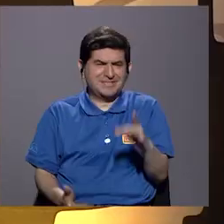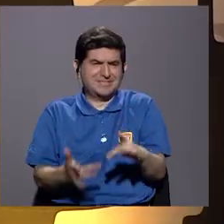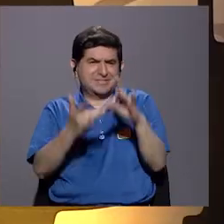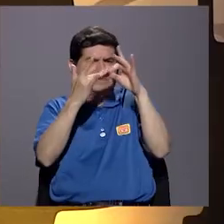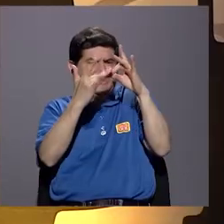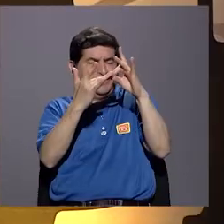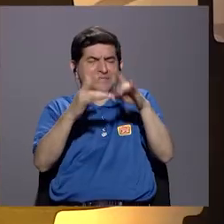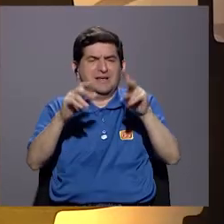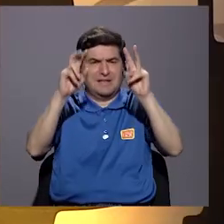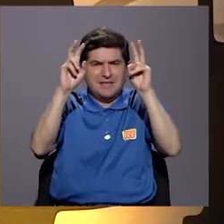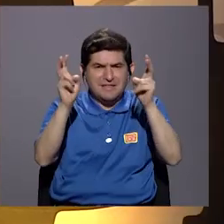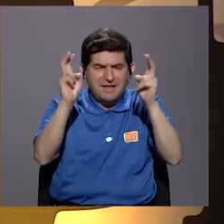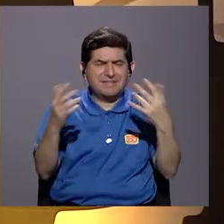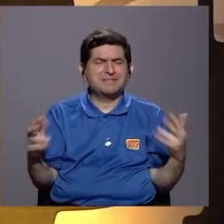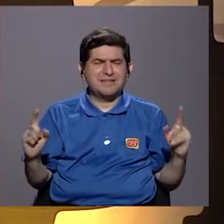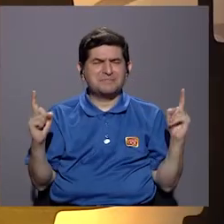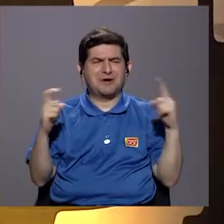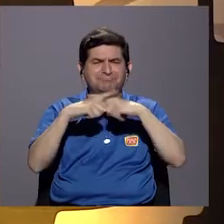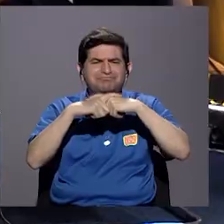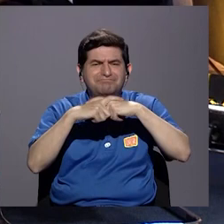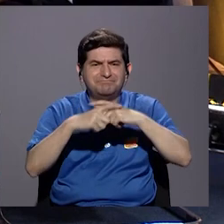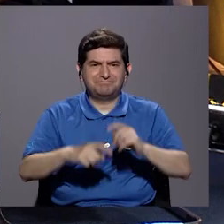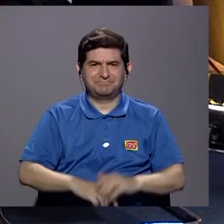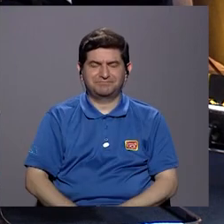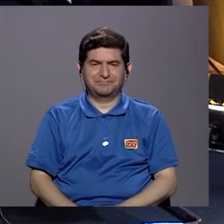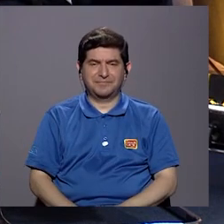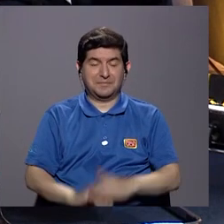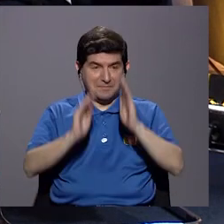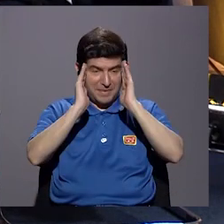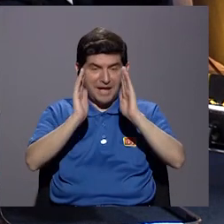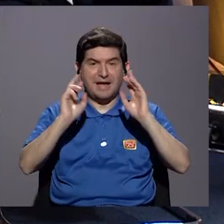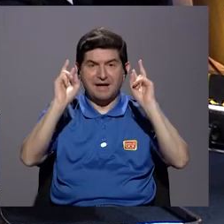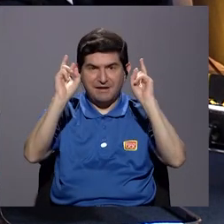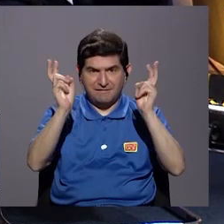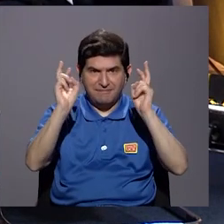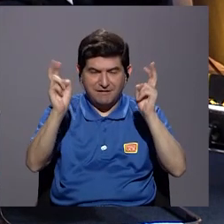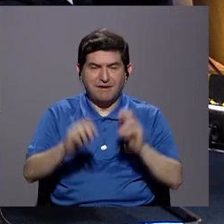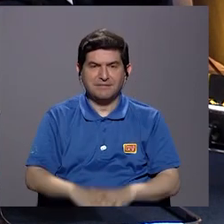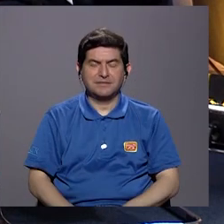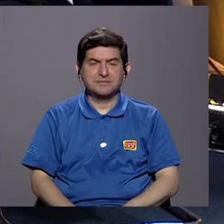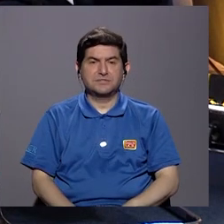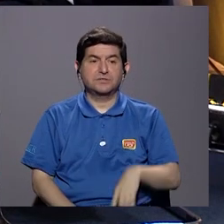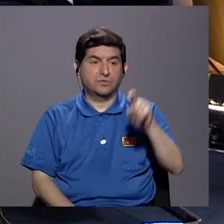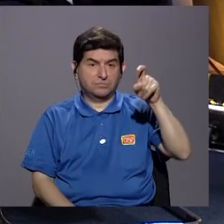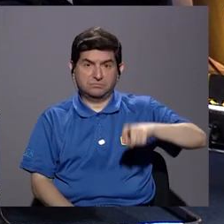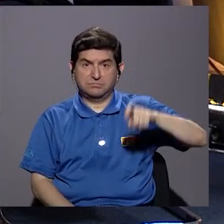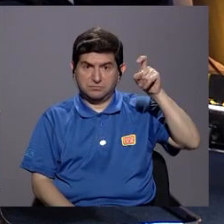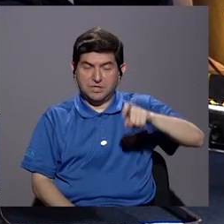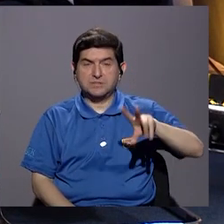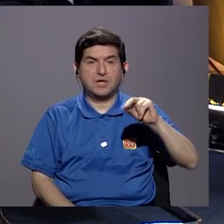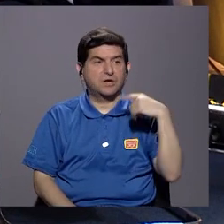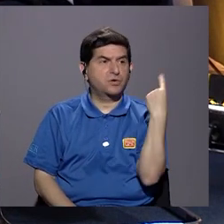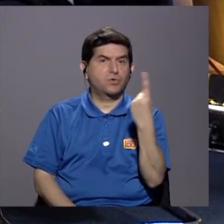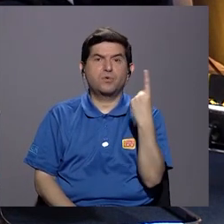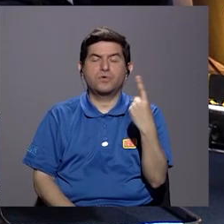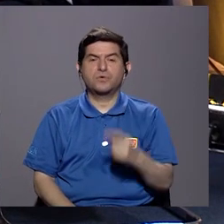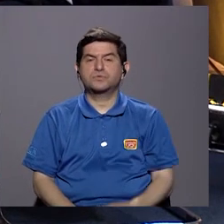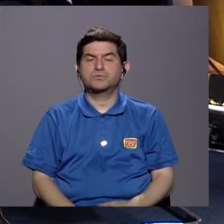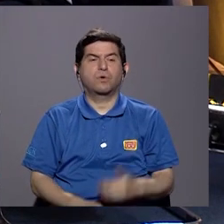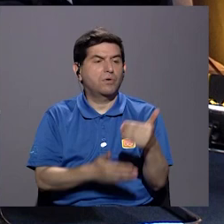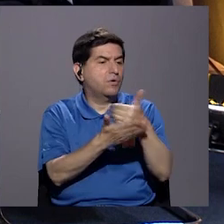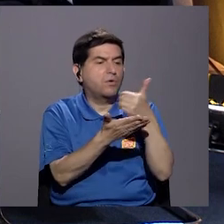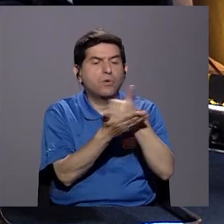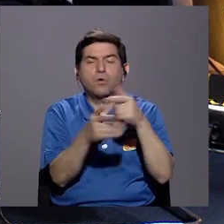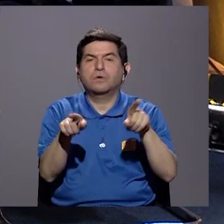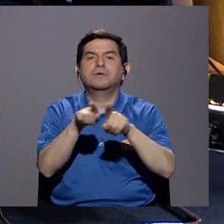especialidad en un tema, digamos, que es muy complejo. Para abordar este tema se necesita no solamente, digamos,